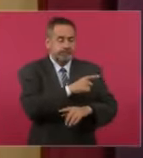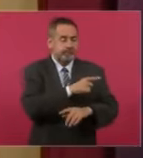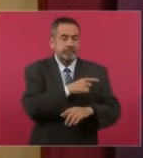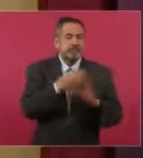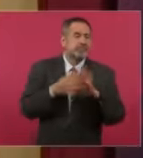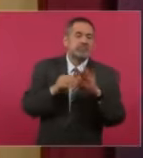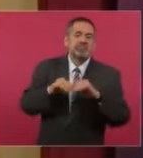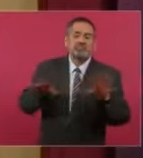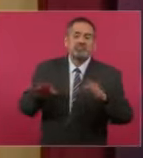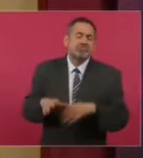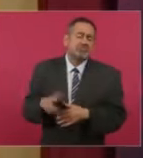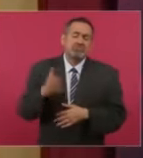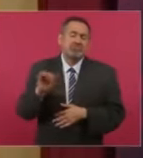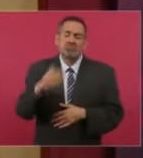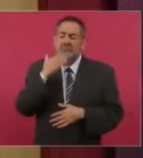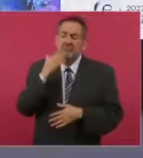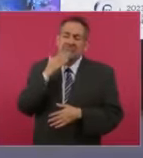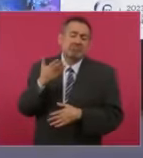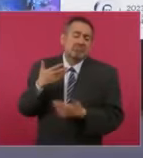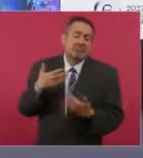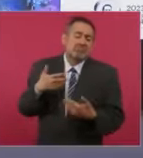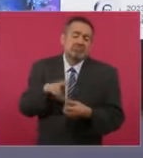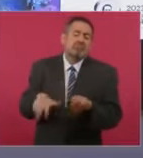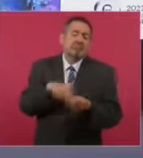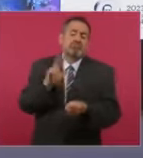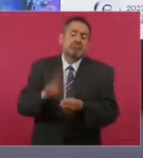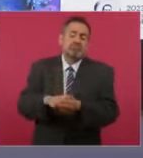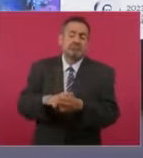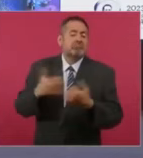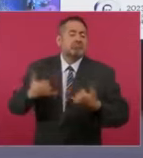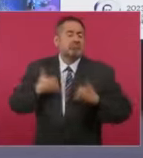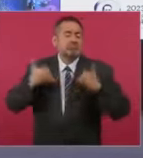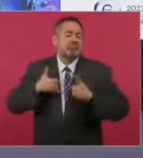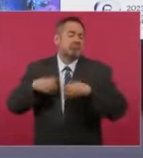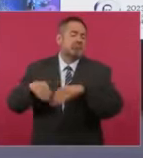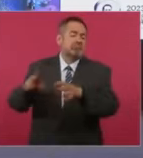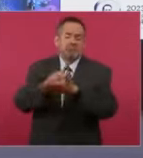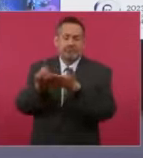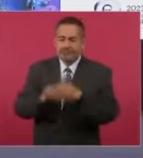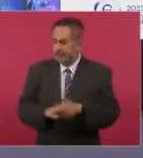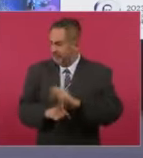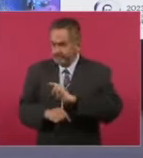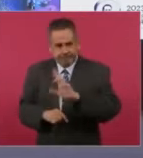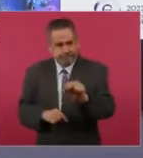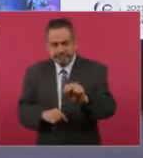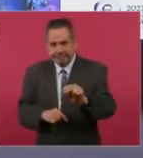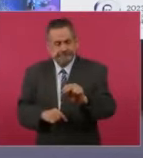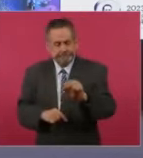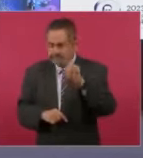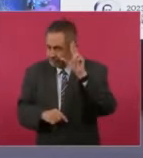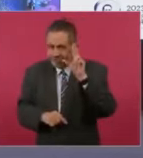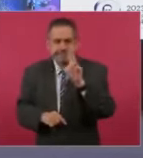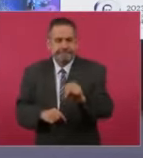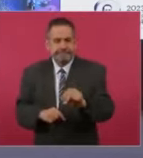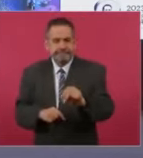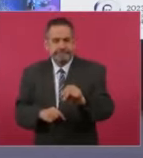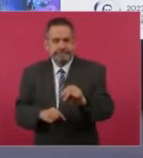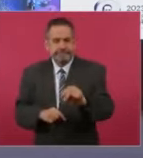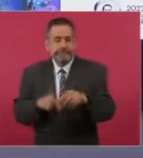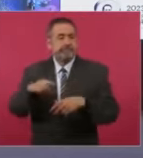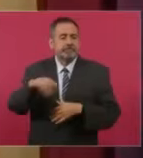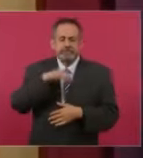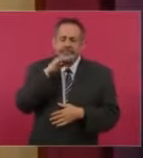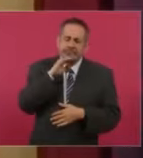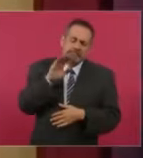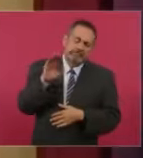propio de la juventud consumir drogas y eso fuera un estado normal. Definitivamente no lo es. Y esta normalización,